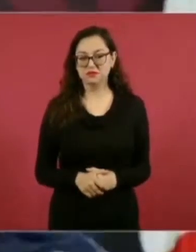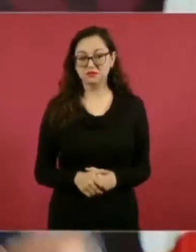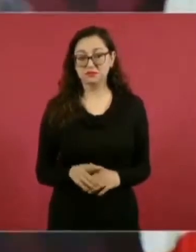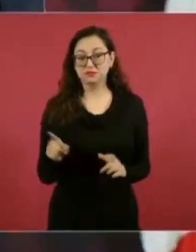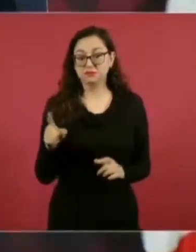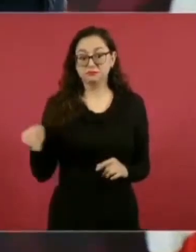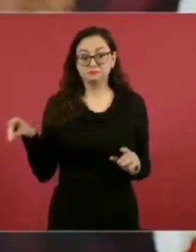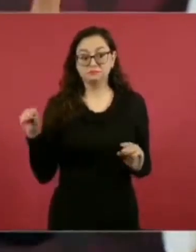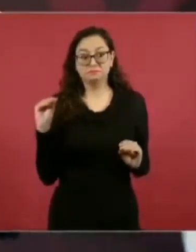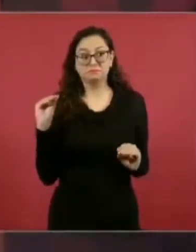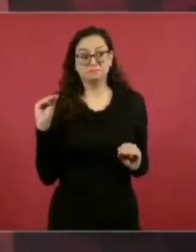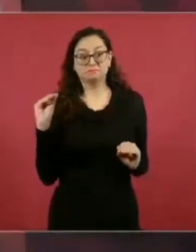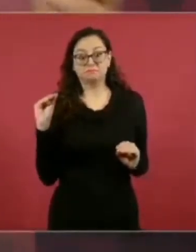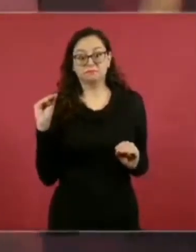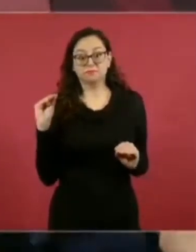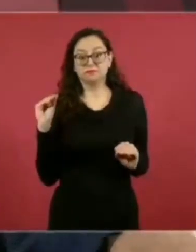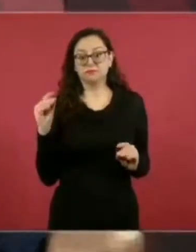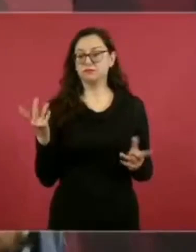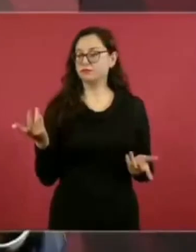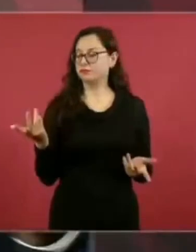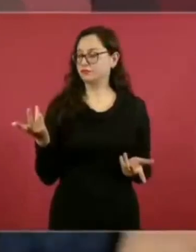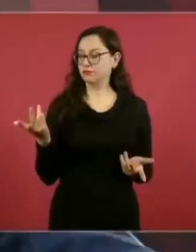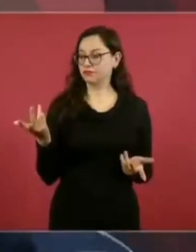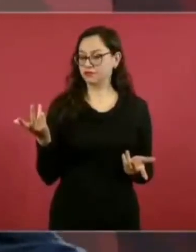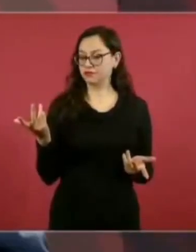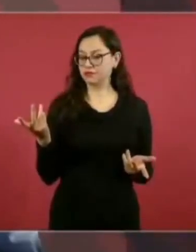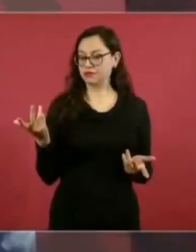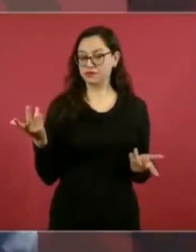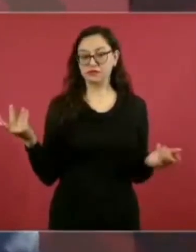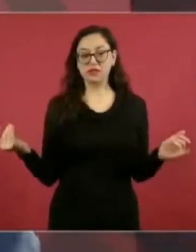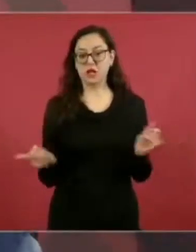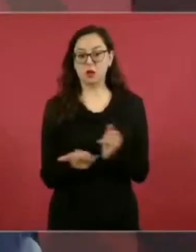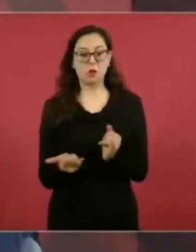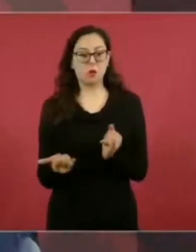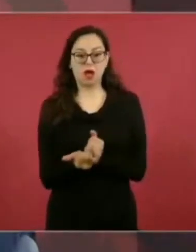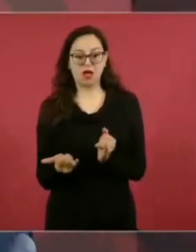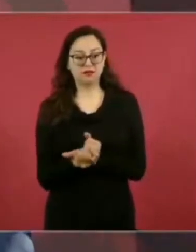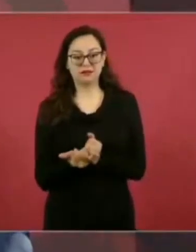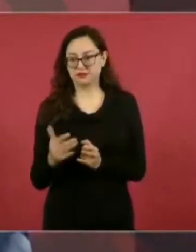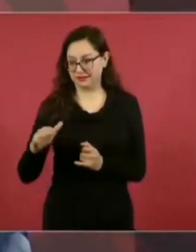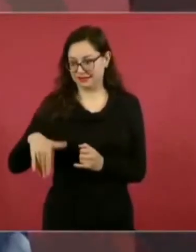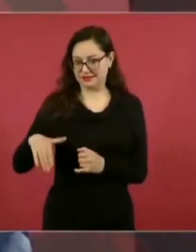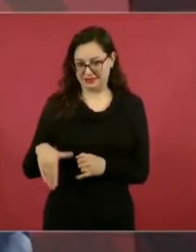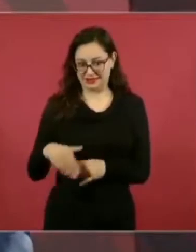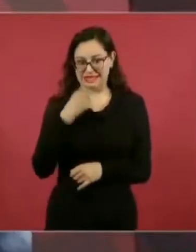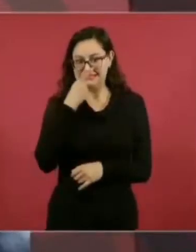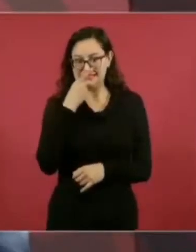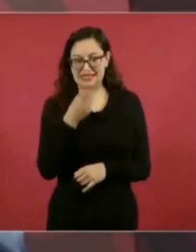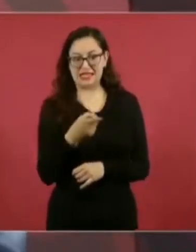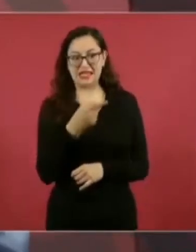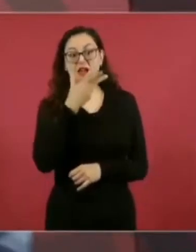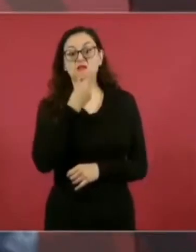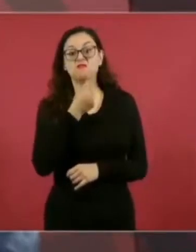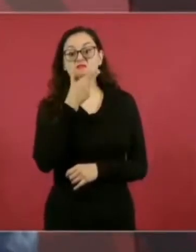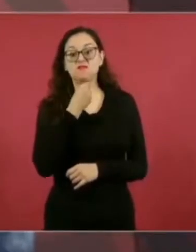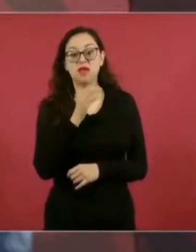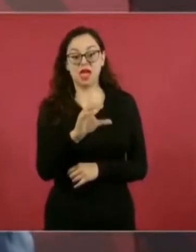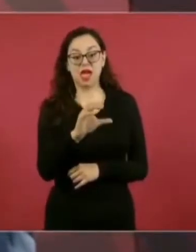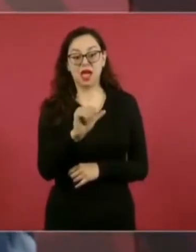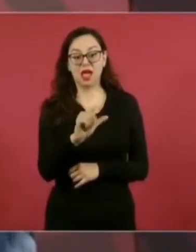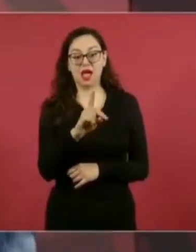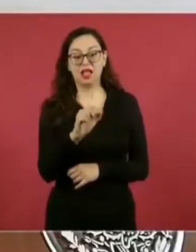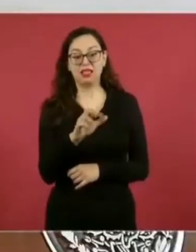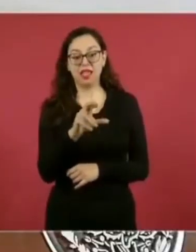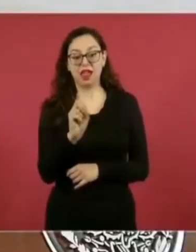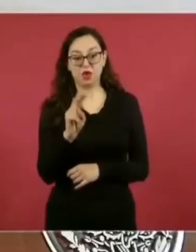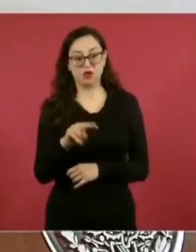quedan callados?, es como el caso que veíamos de Calderón, que no merecen los mexicanos